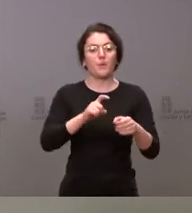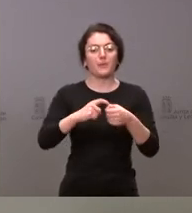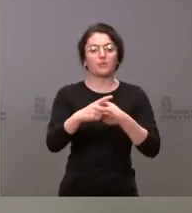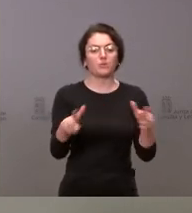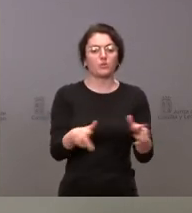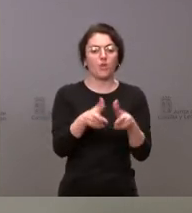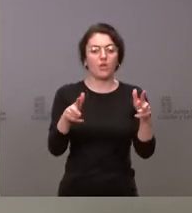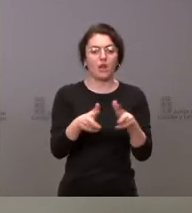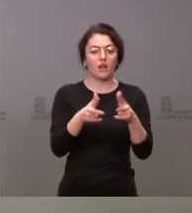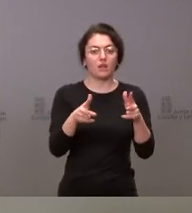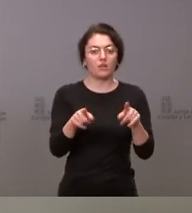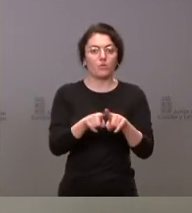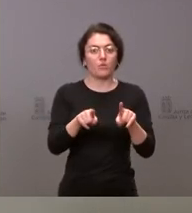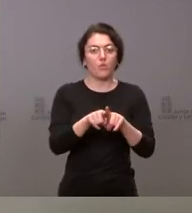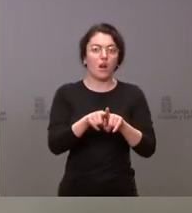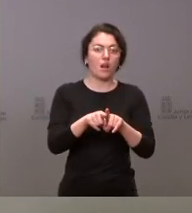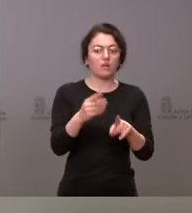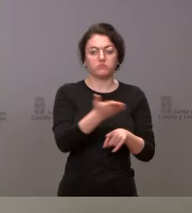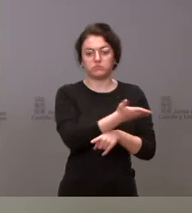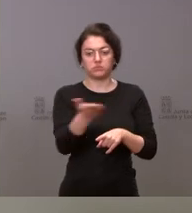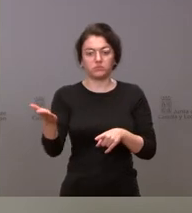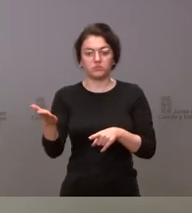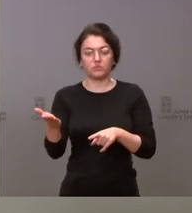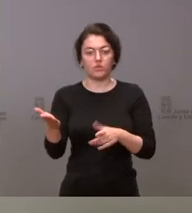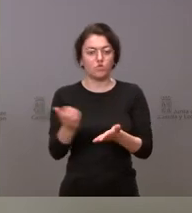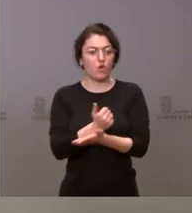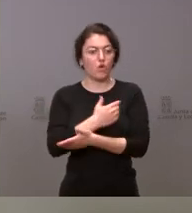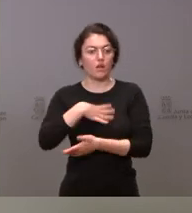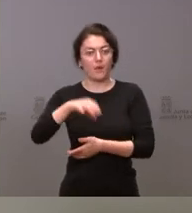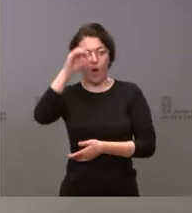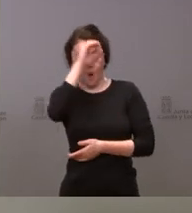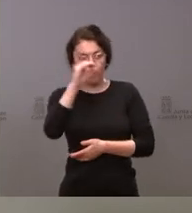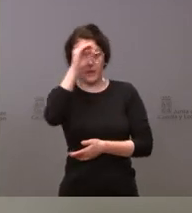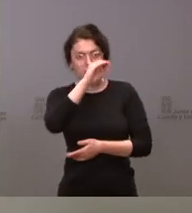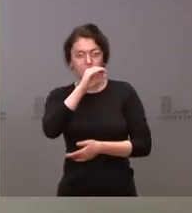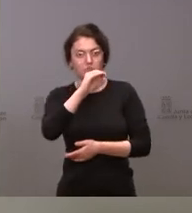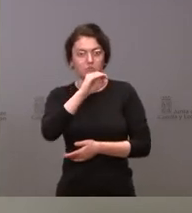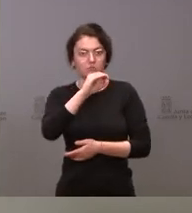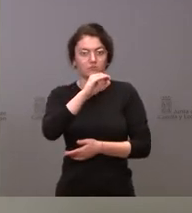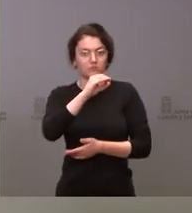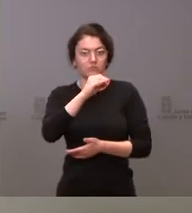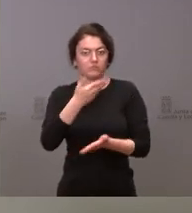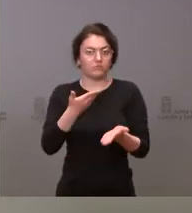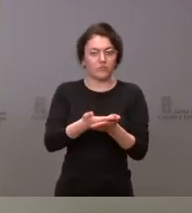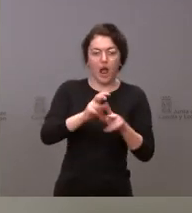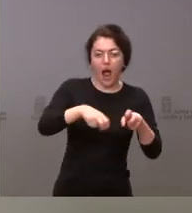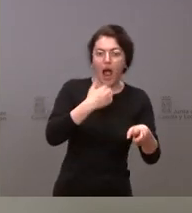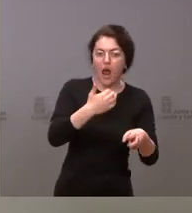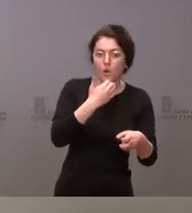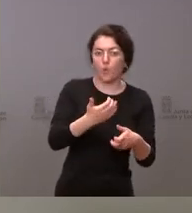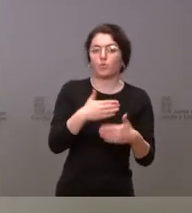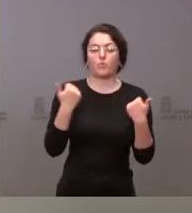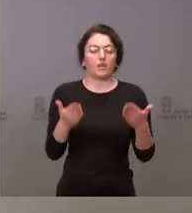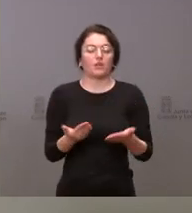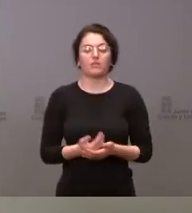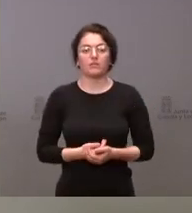conjunto de la sociedad y de los ciudadanos pueda opinar y pueda alegar sobre los mismos en toda la tramitación que pueda corresponder. Y eso es la idea que tenemos